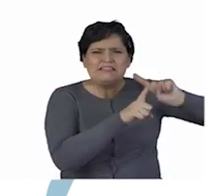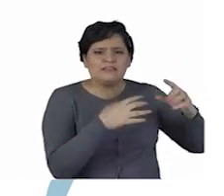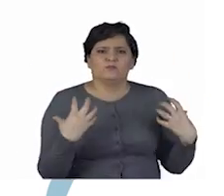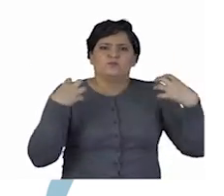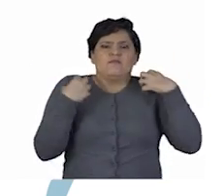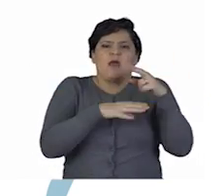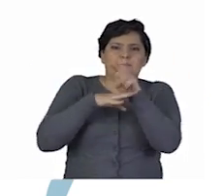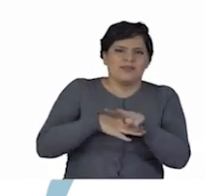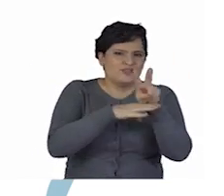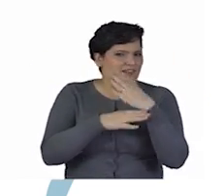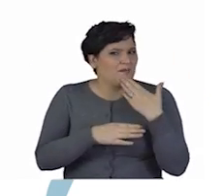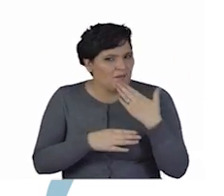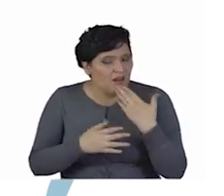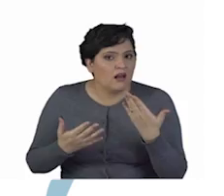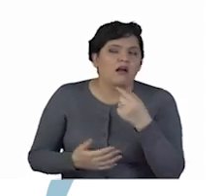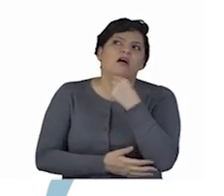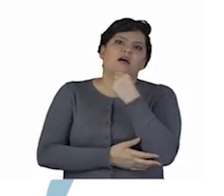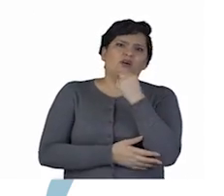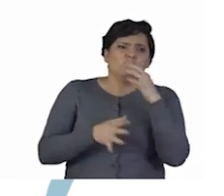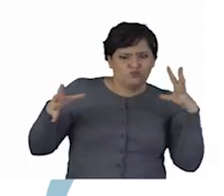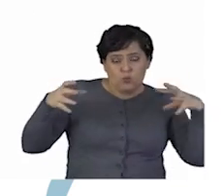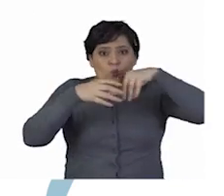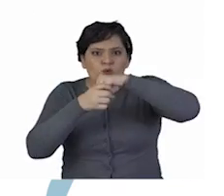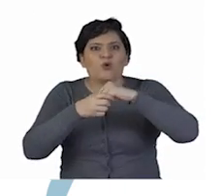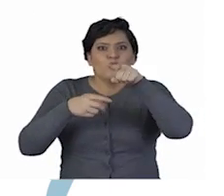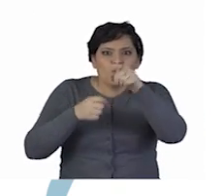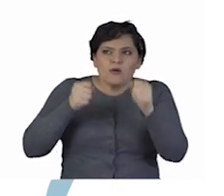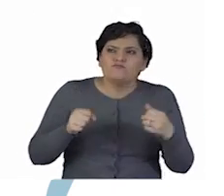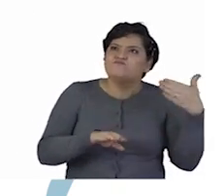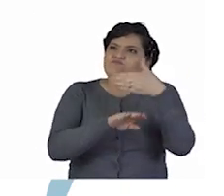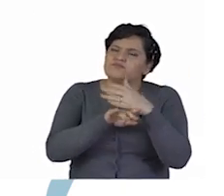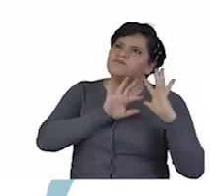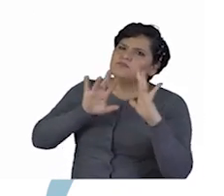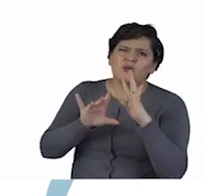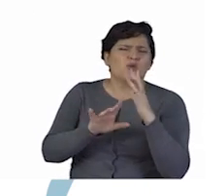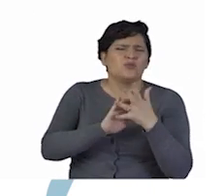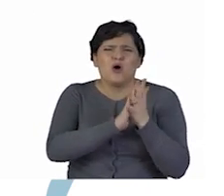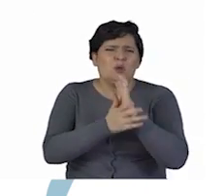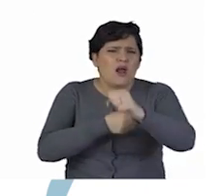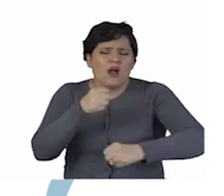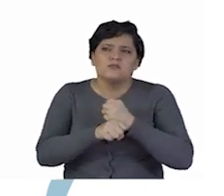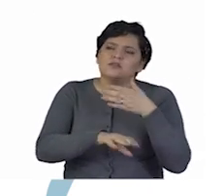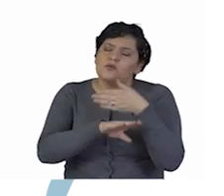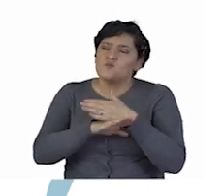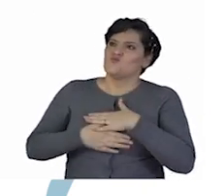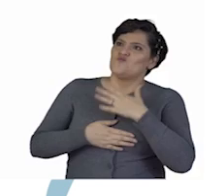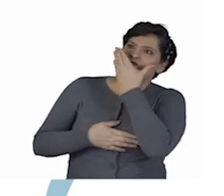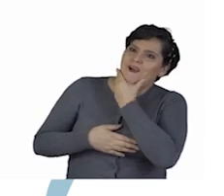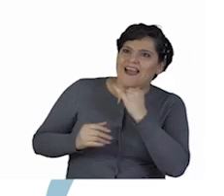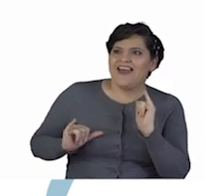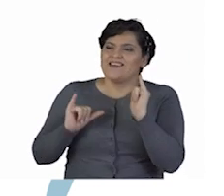y otros cargos del área administrativa. Todos ellos logran que podamos disfrutar durante todo el año de bellos,